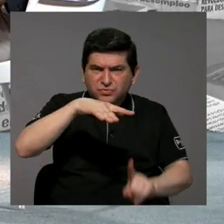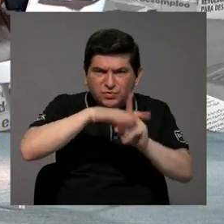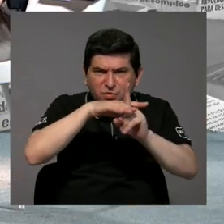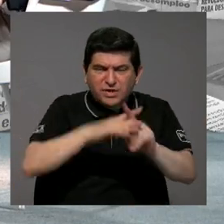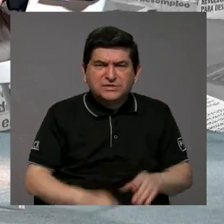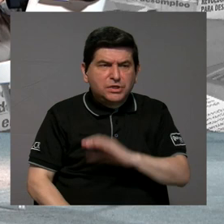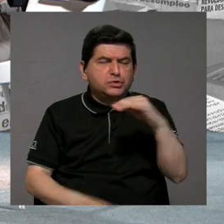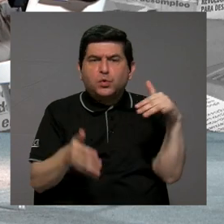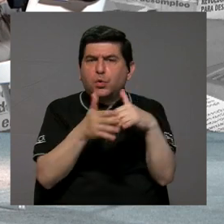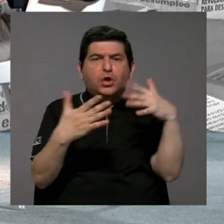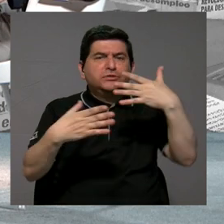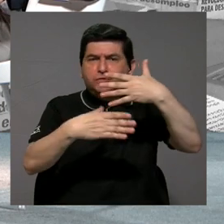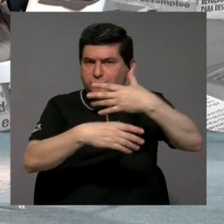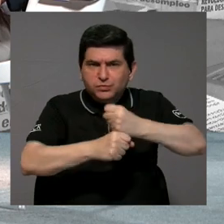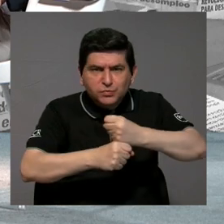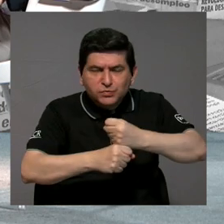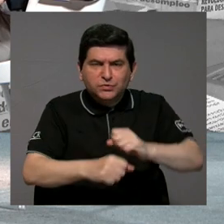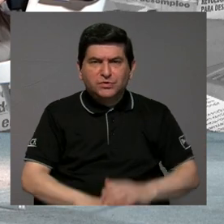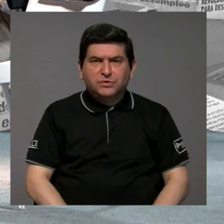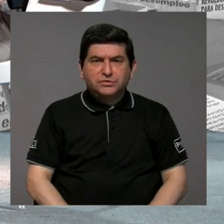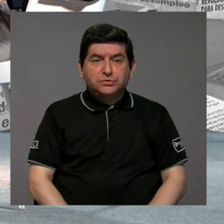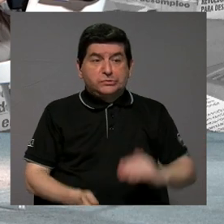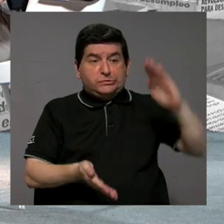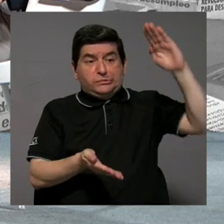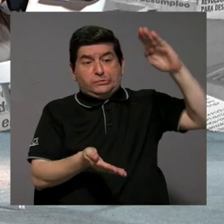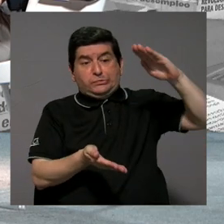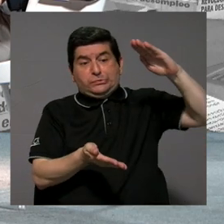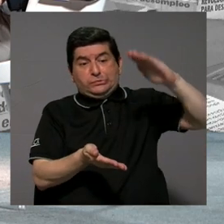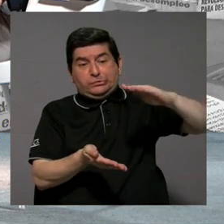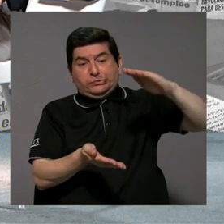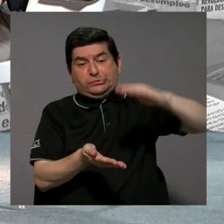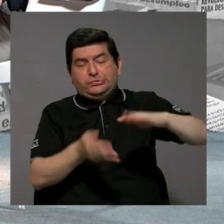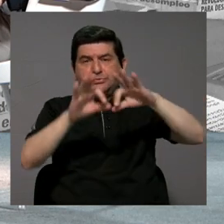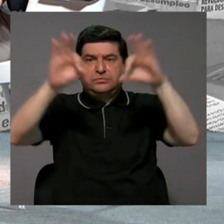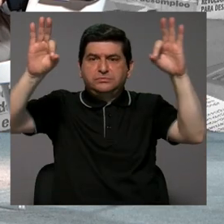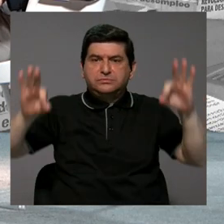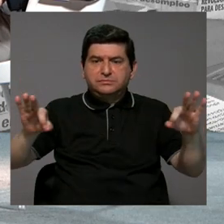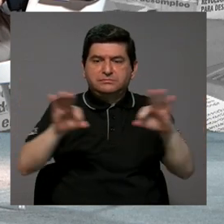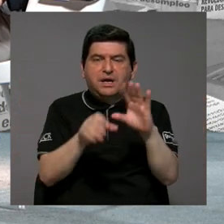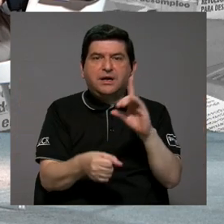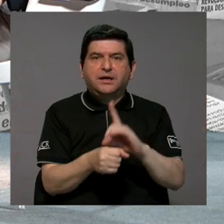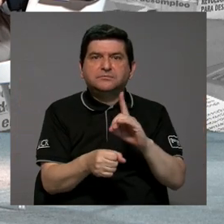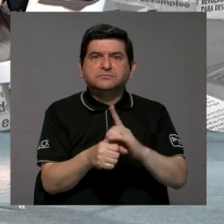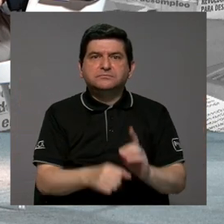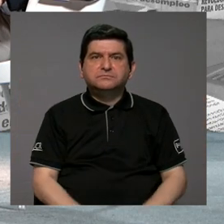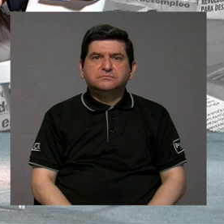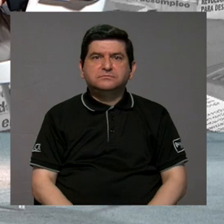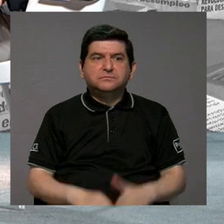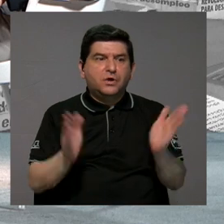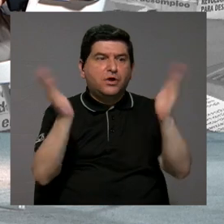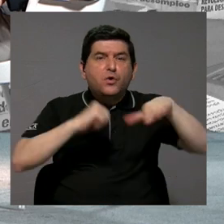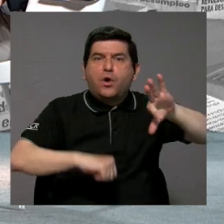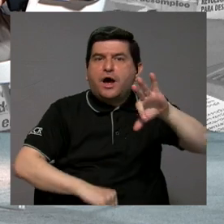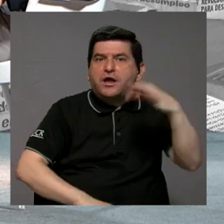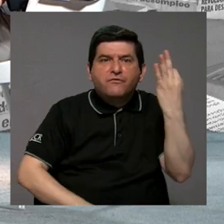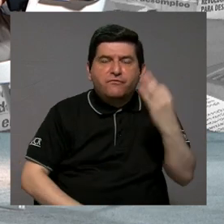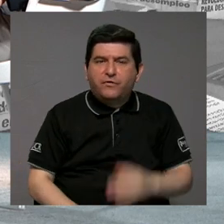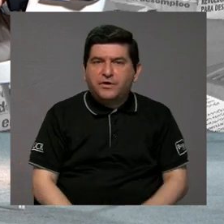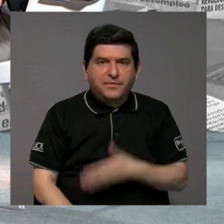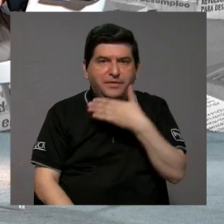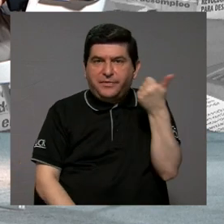vez que se hacen estudios, pues va para abajo esa imagen de los diputados. No hay forma, y no es esta